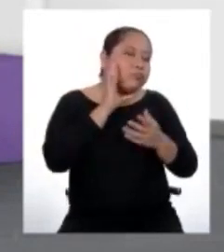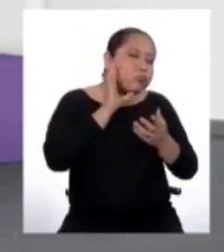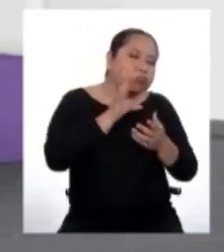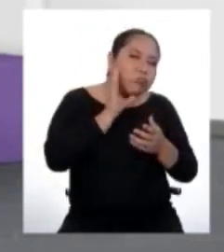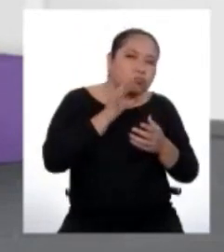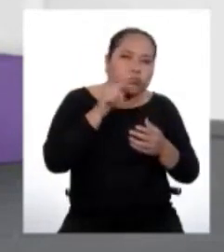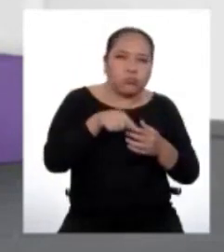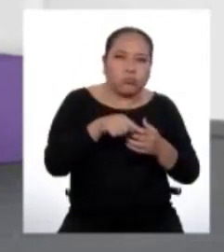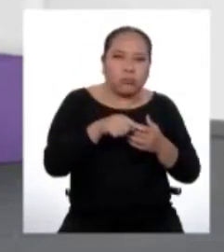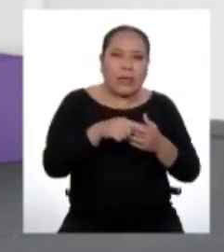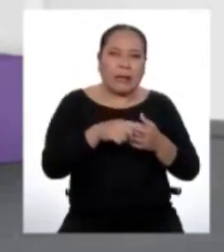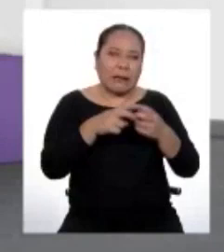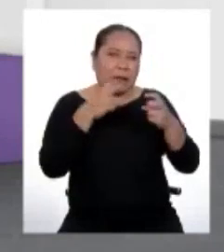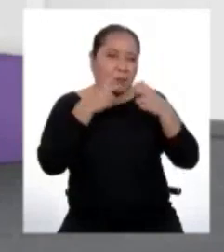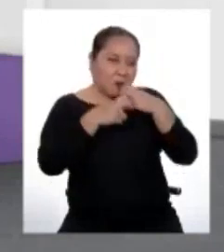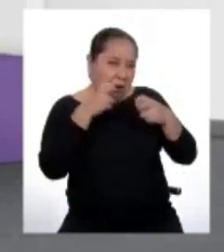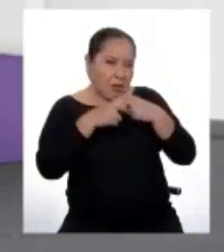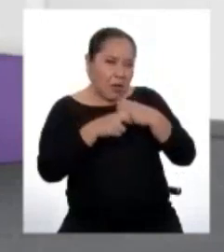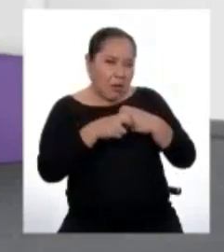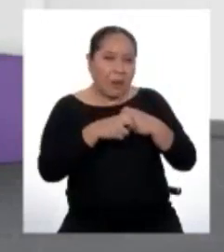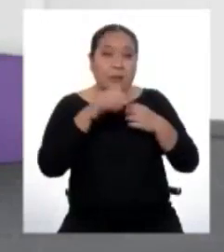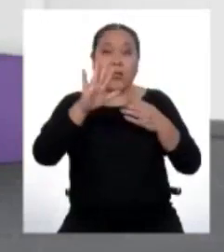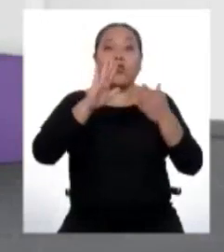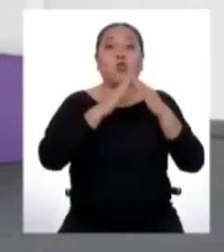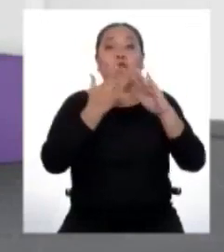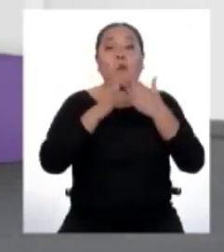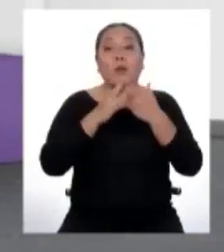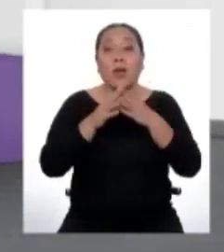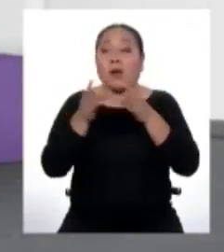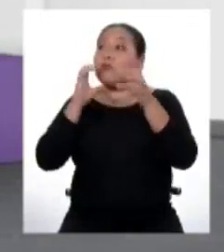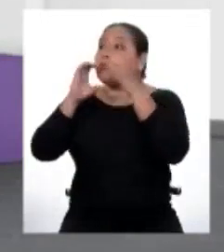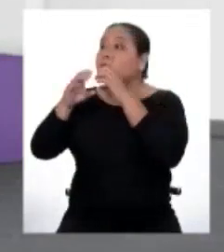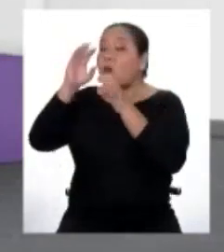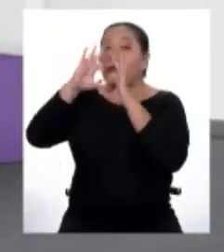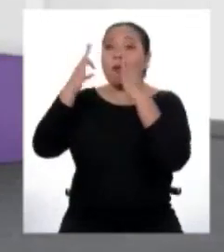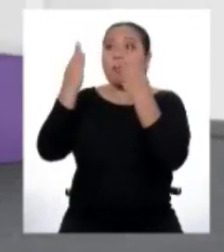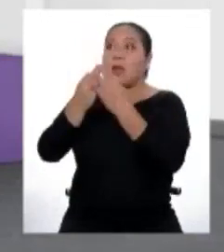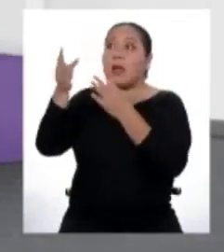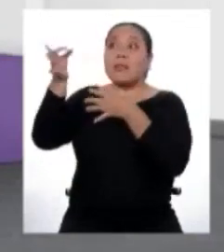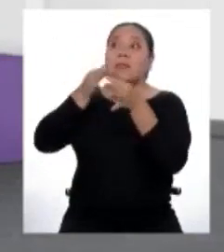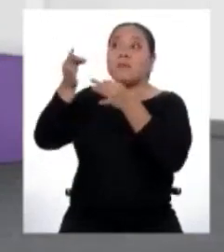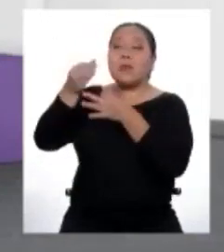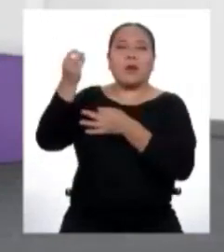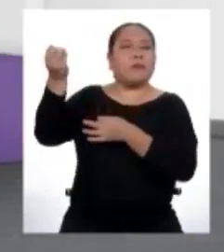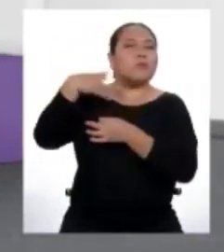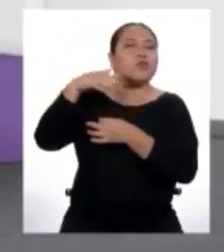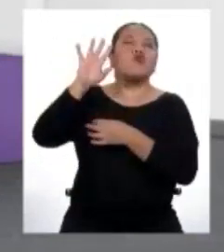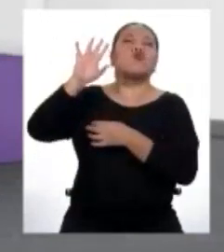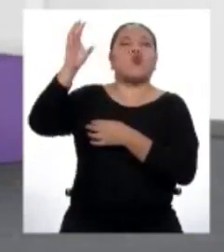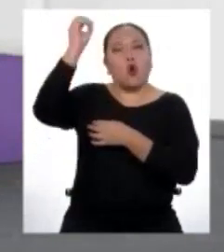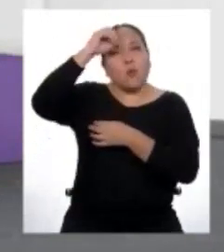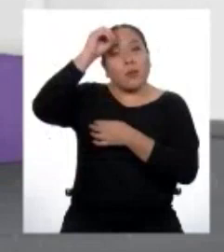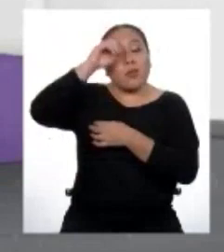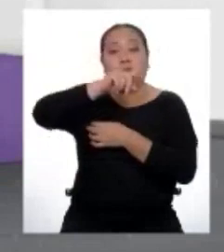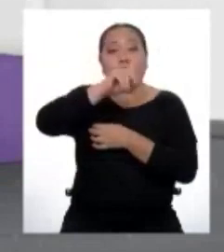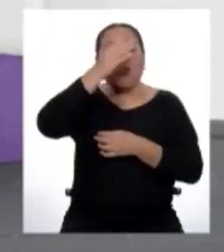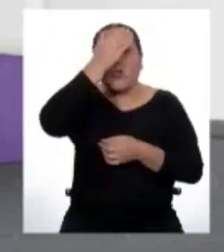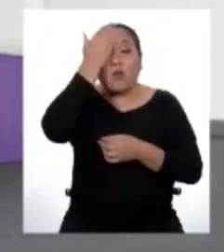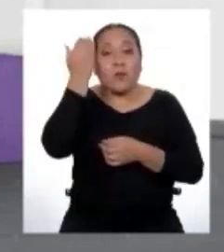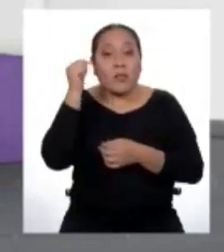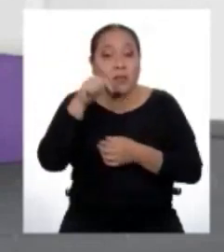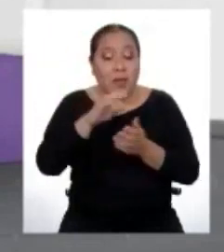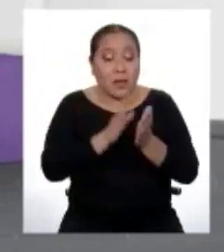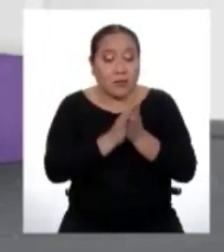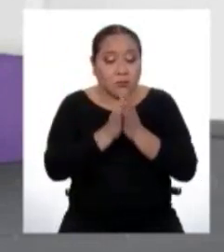comunidad y conversenlo con sus familiares para que les expliquen un poco a qué se debe y saber cuál es su postura sobre ello. No te olvides que en los